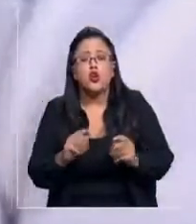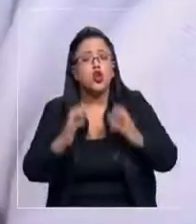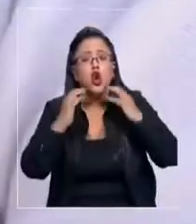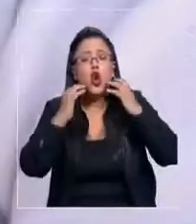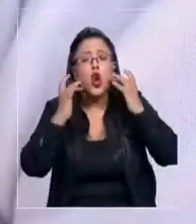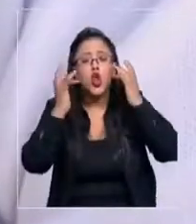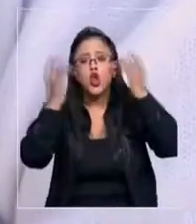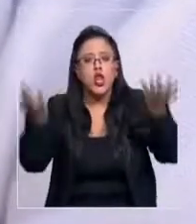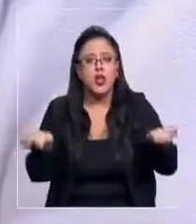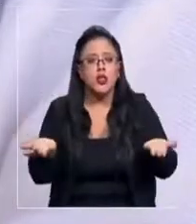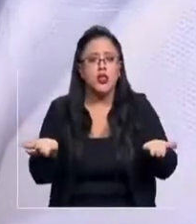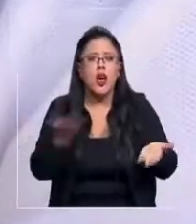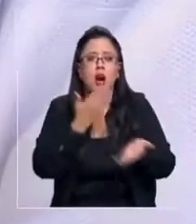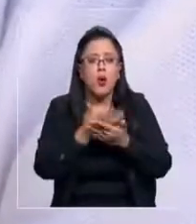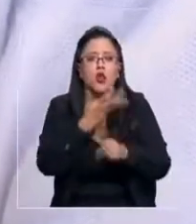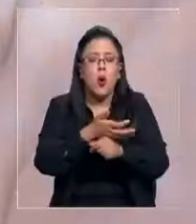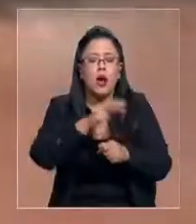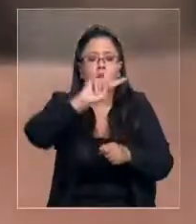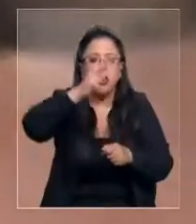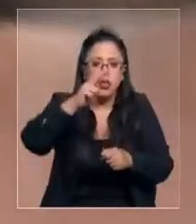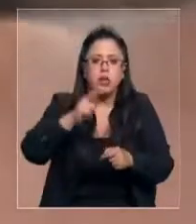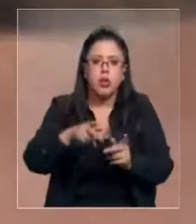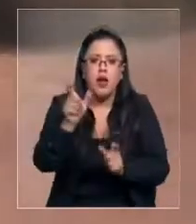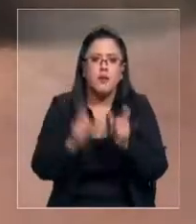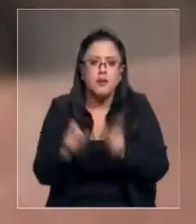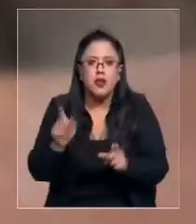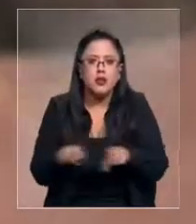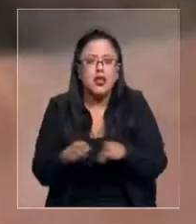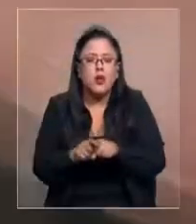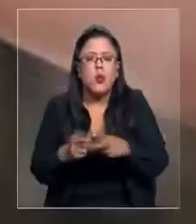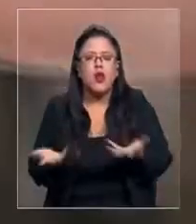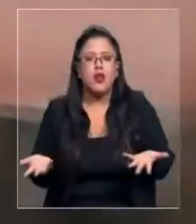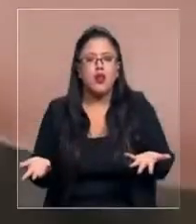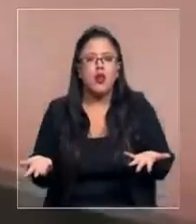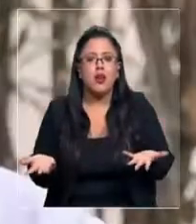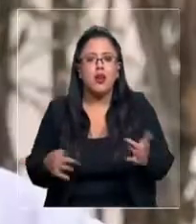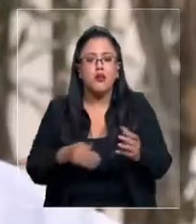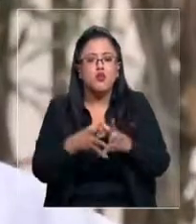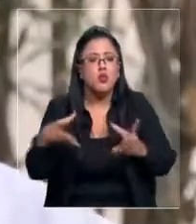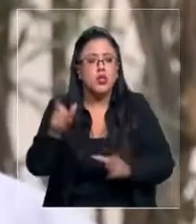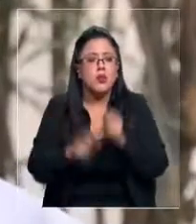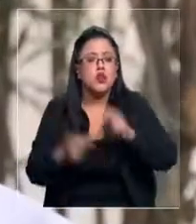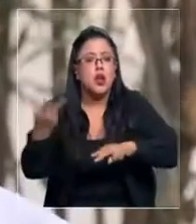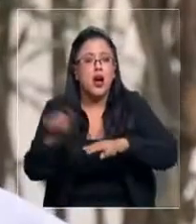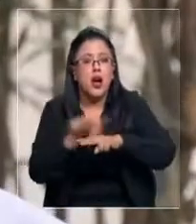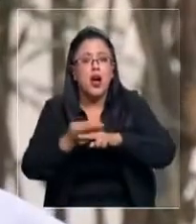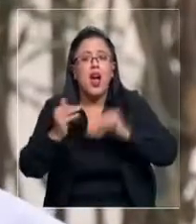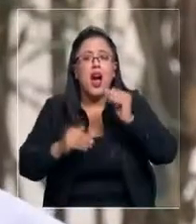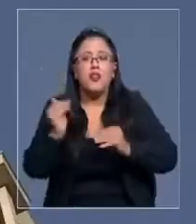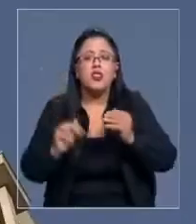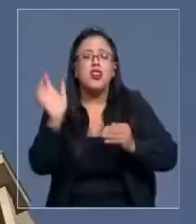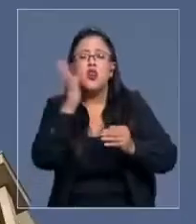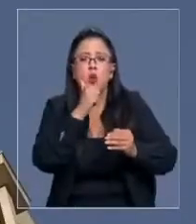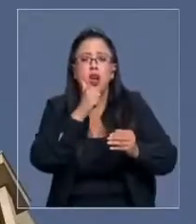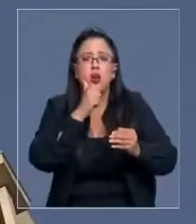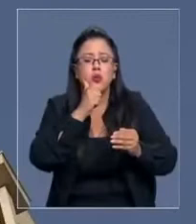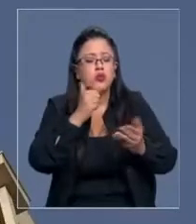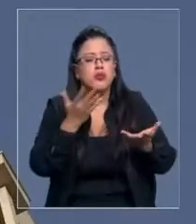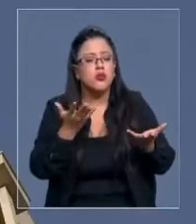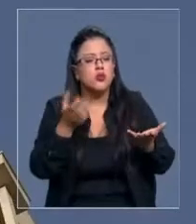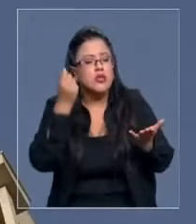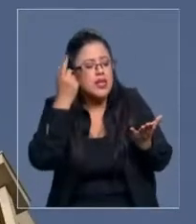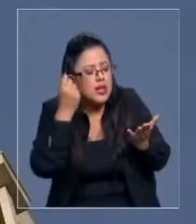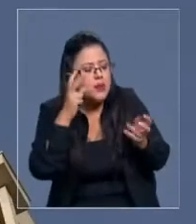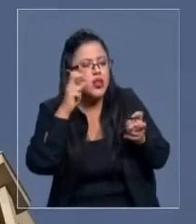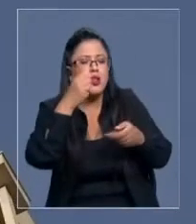hay mucha rotación de gente por la alta cantidad de arrendatarios, no se entiende el reglamento de copropiedad. Es